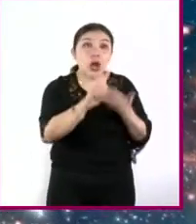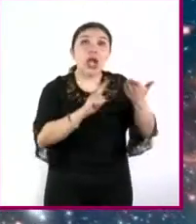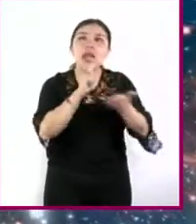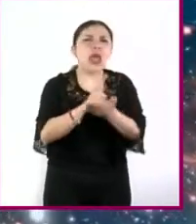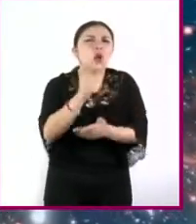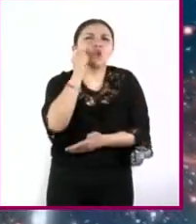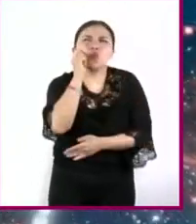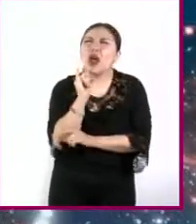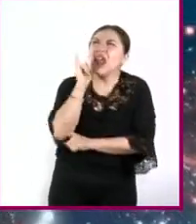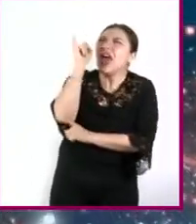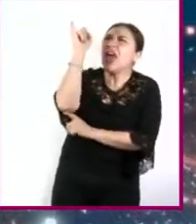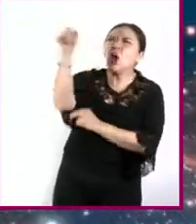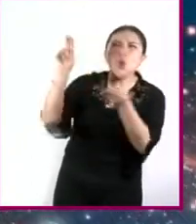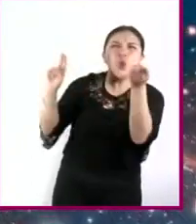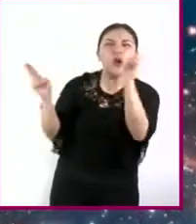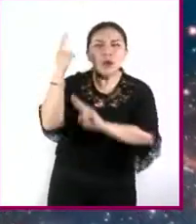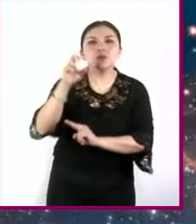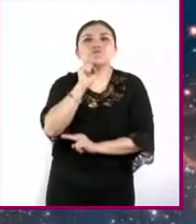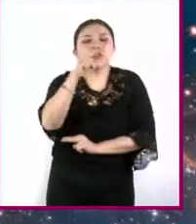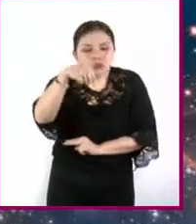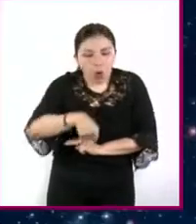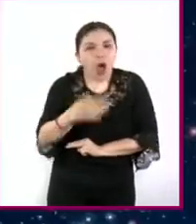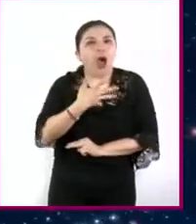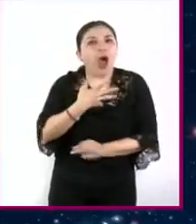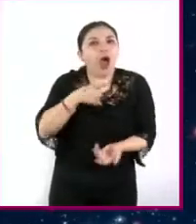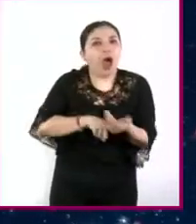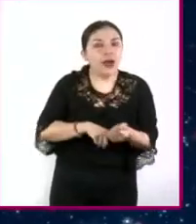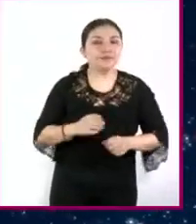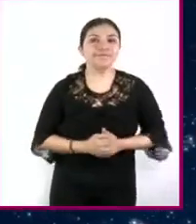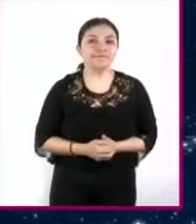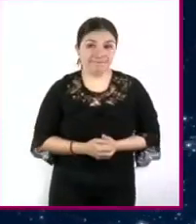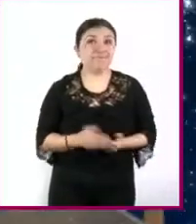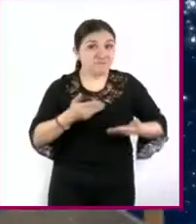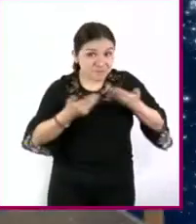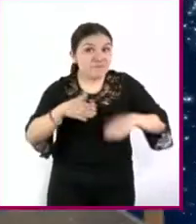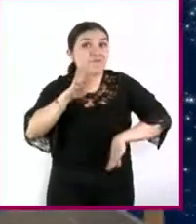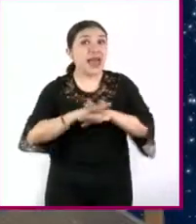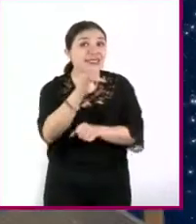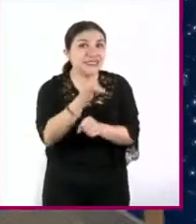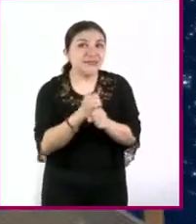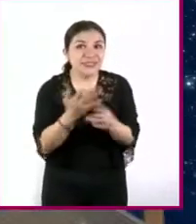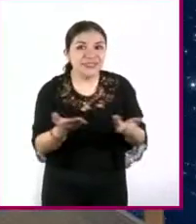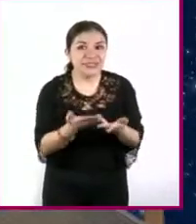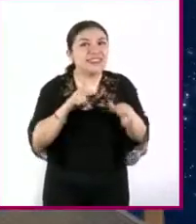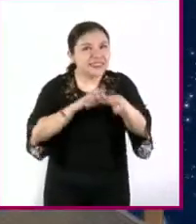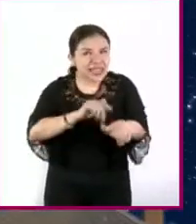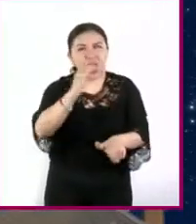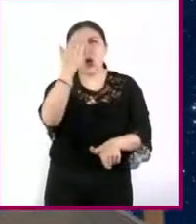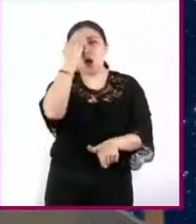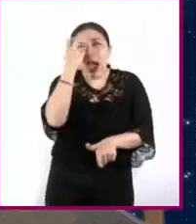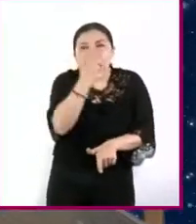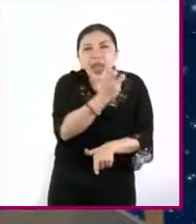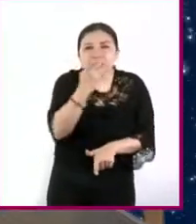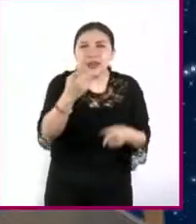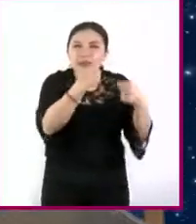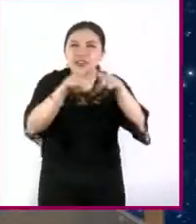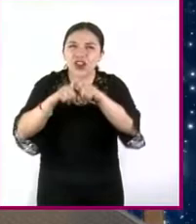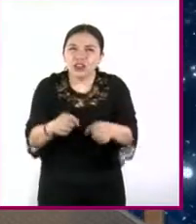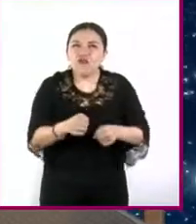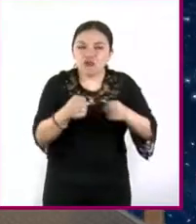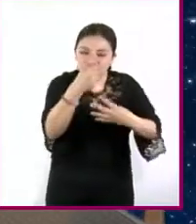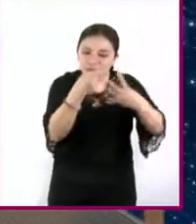lejana también aplican en mí y en este momento vamos por más memo sigamos conociendo sobre estas fuerzas